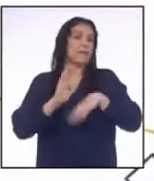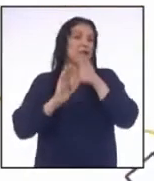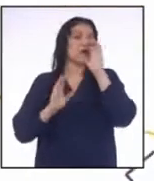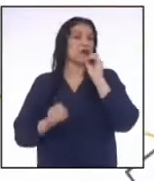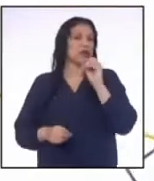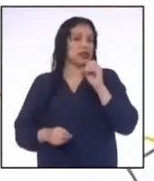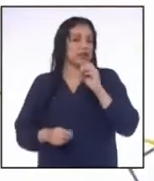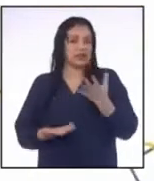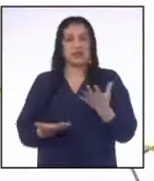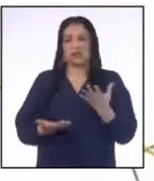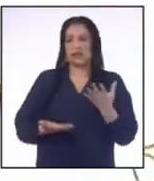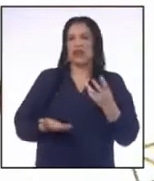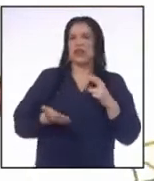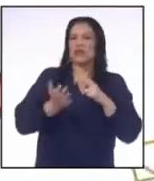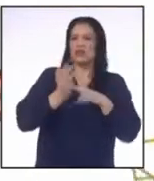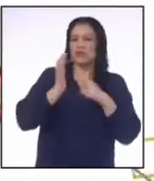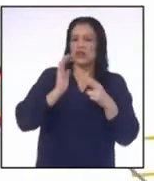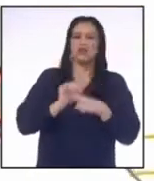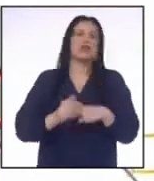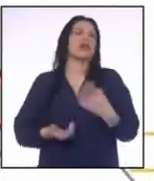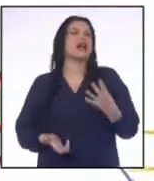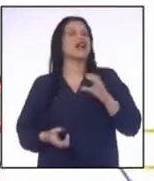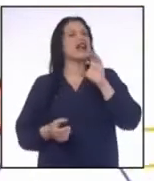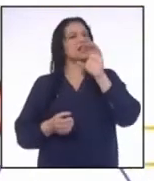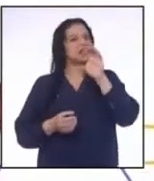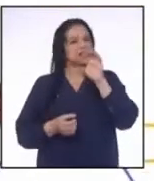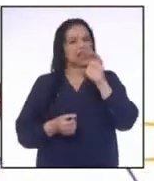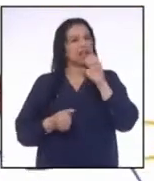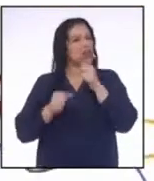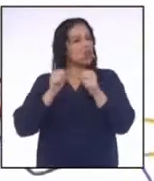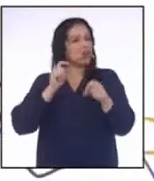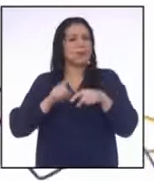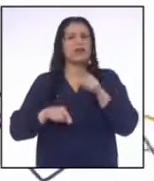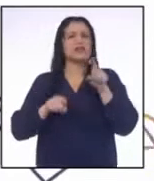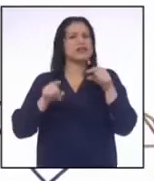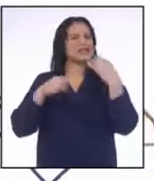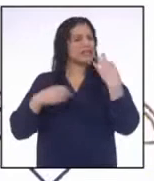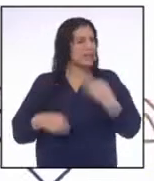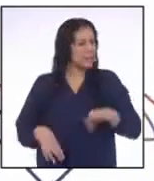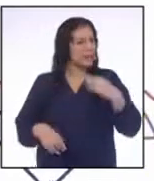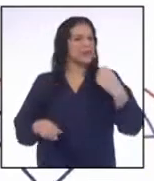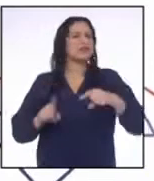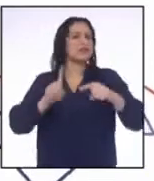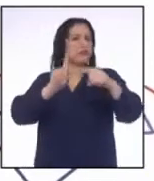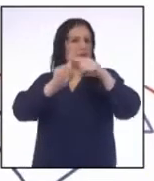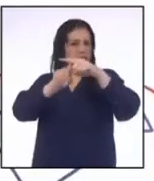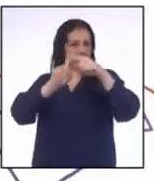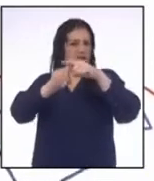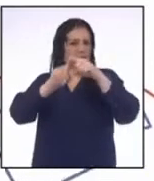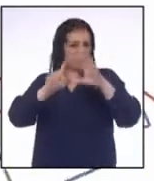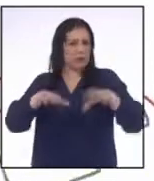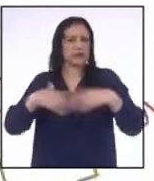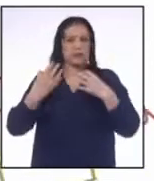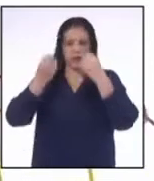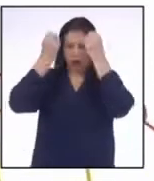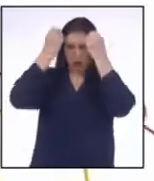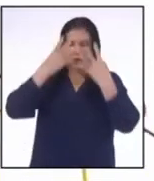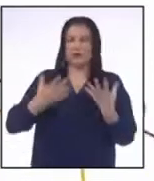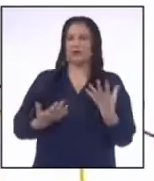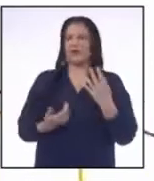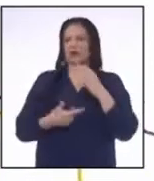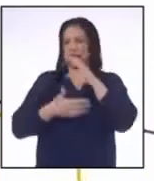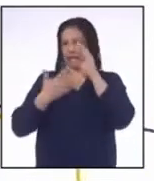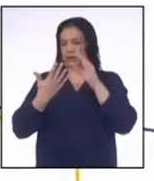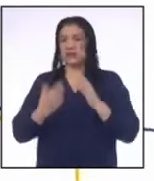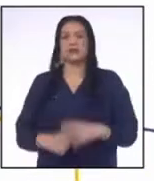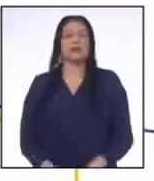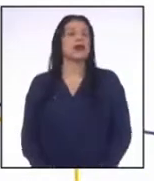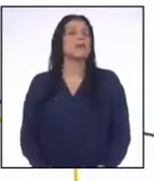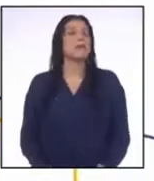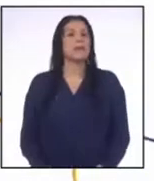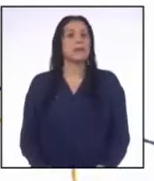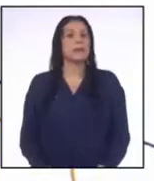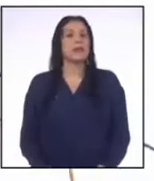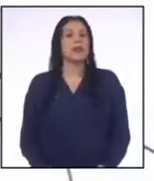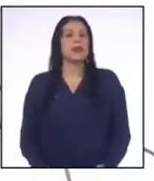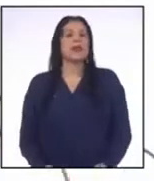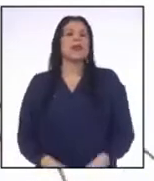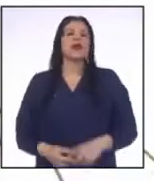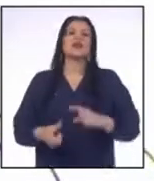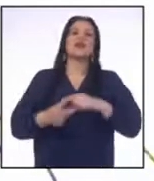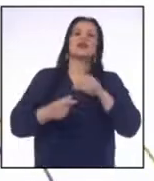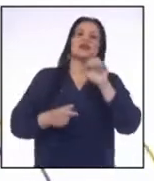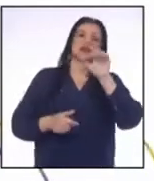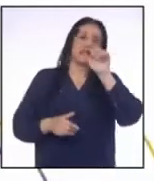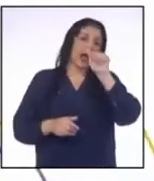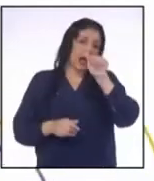0 Es decir, el valor de C siempre tiene que ser positivo Para que se cumpla la propiedad Entonces, A